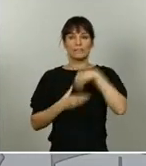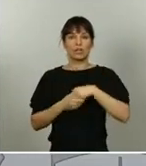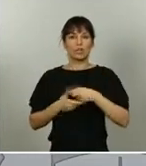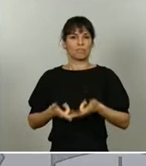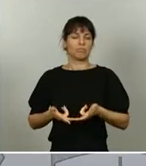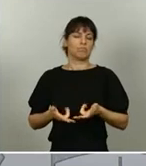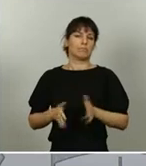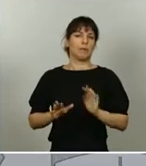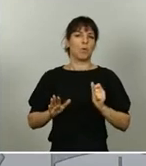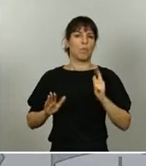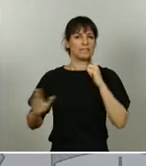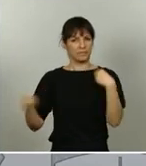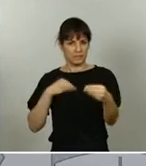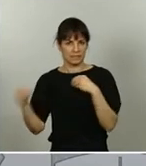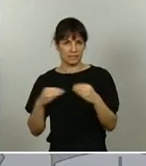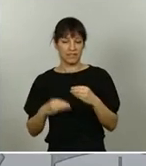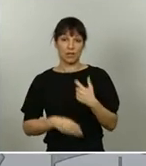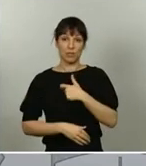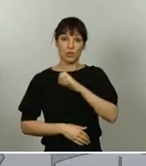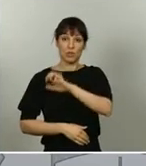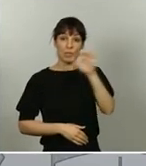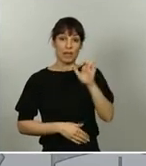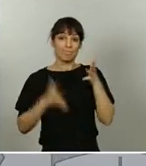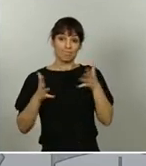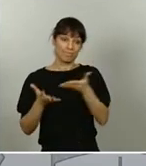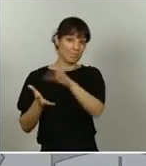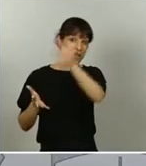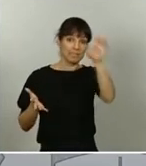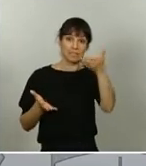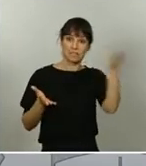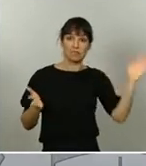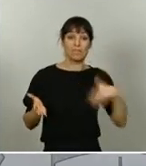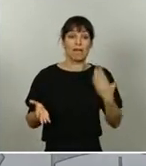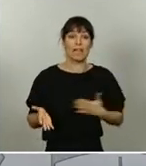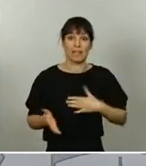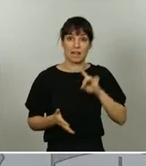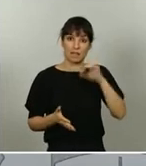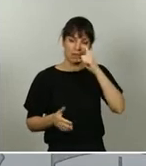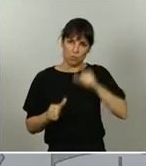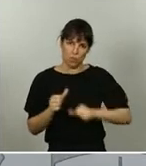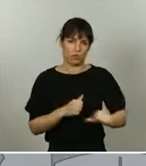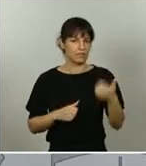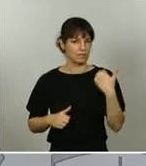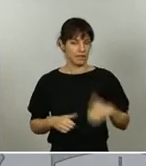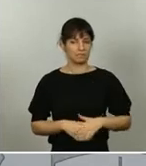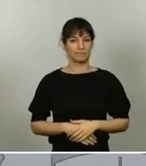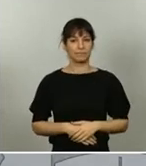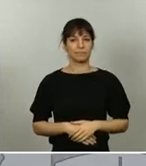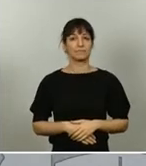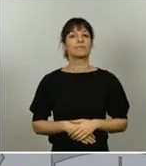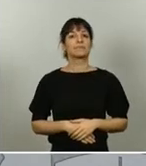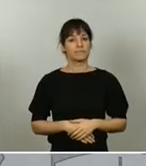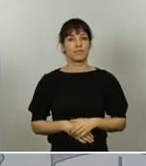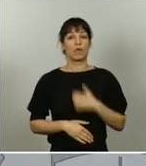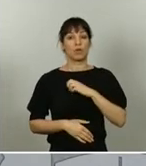ha recomendado a los demás países que hagan lo propio a partir de mañana, a partir del 15 de junio. Asimismo, ha recomendado prolongar la